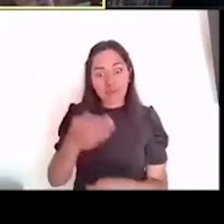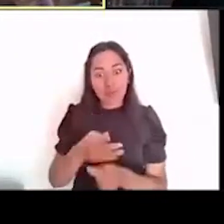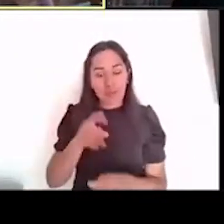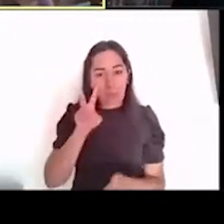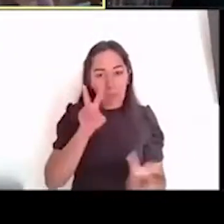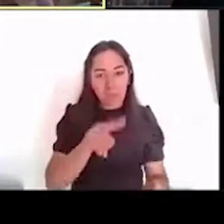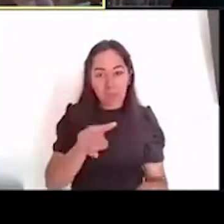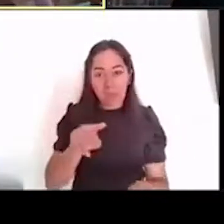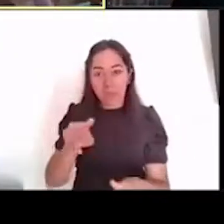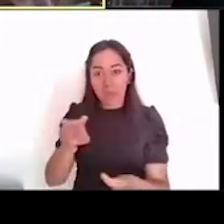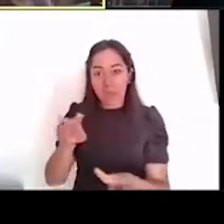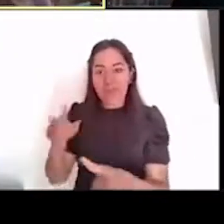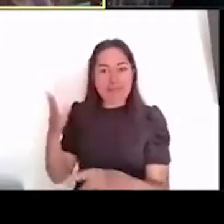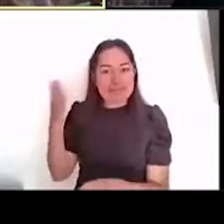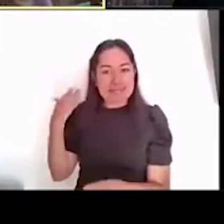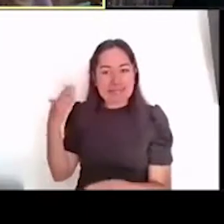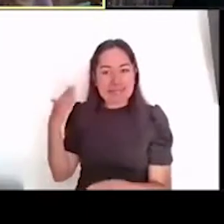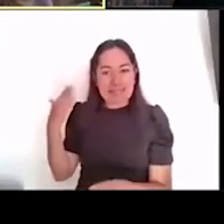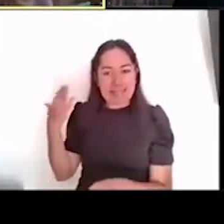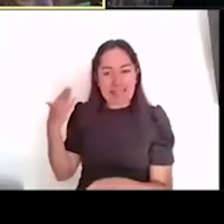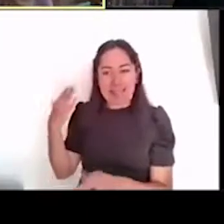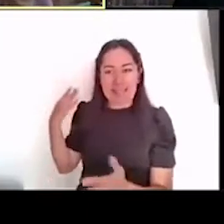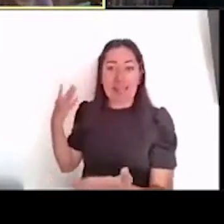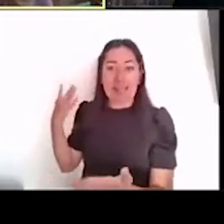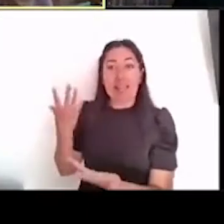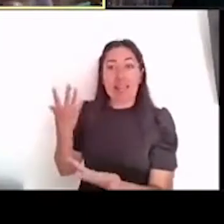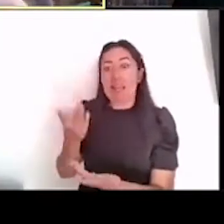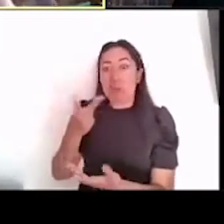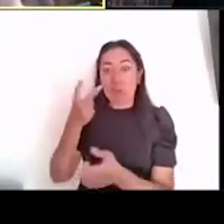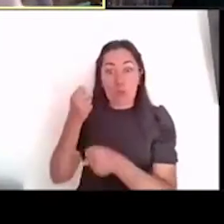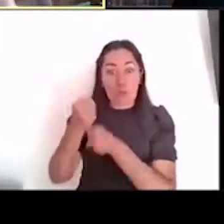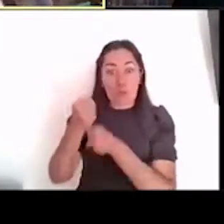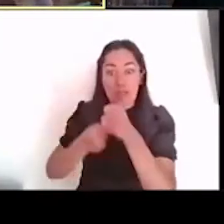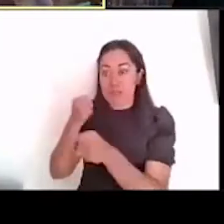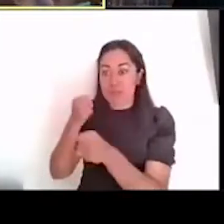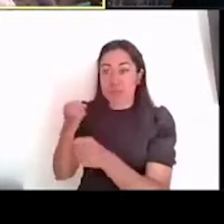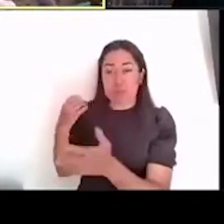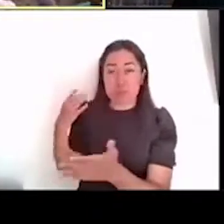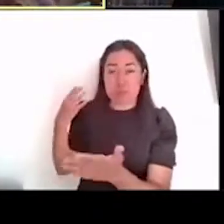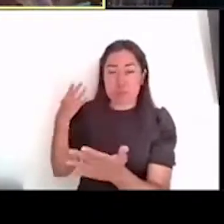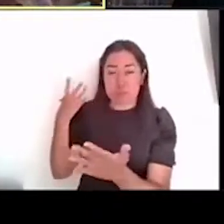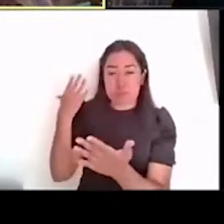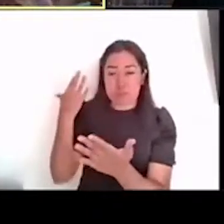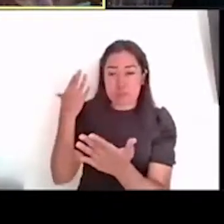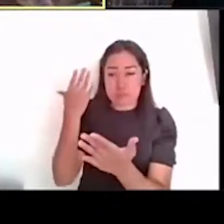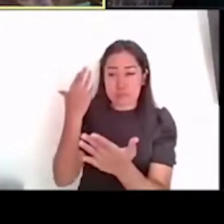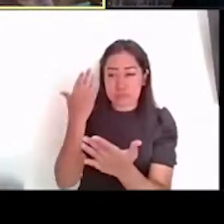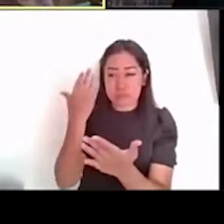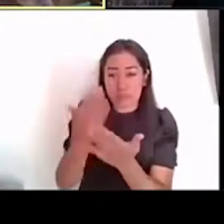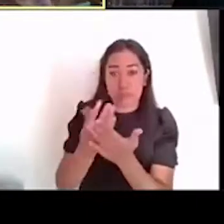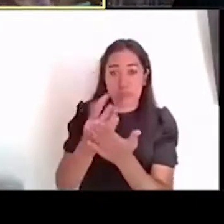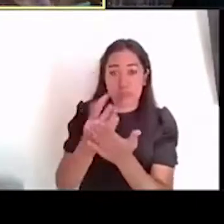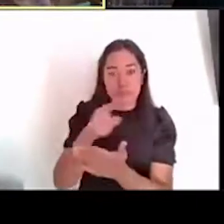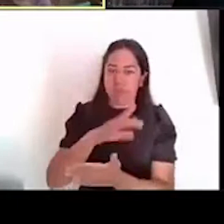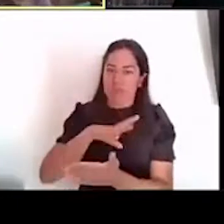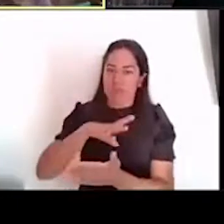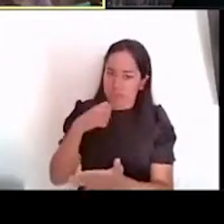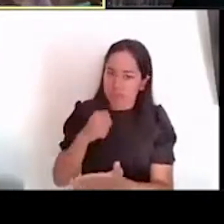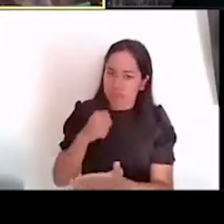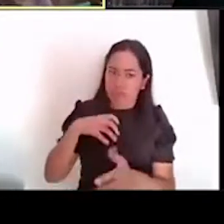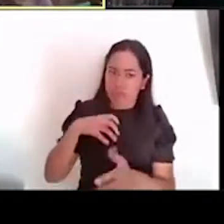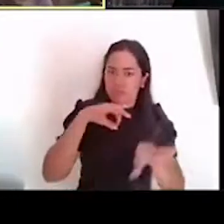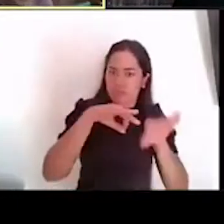dos últimas décadas, el trabajo multidisciplinario, y en especial esta mancuerna de arqueólogo conservador,